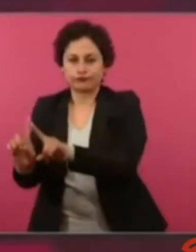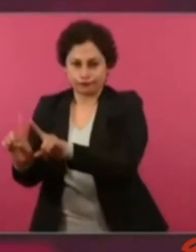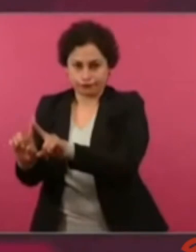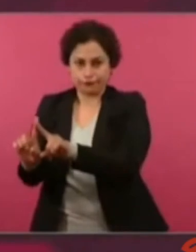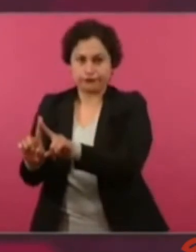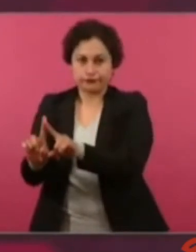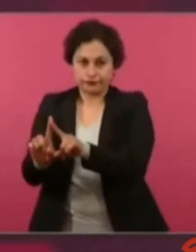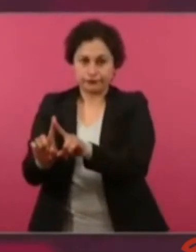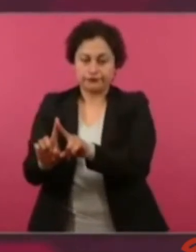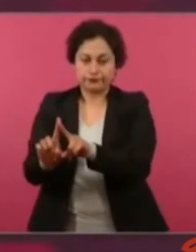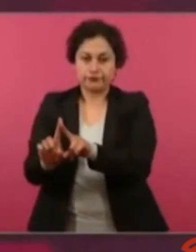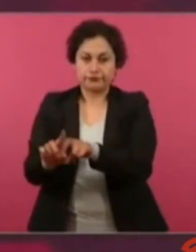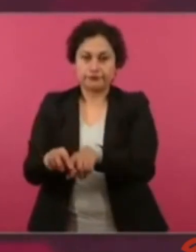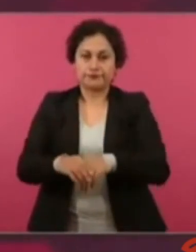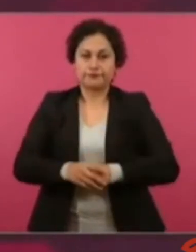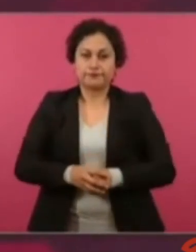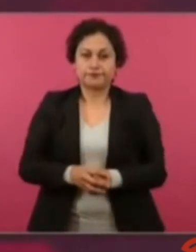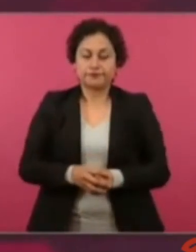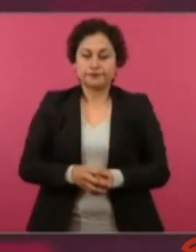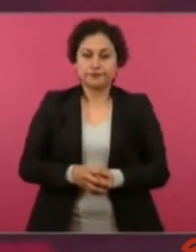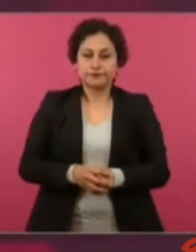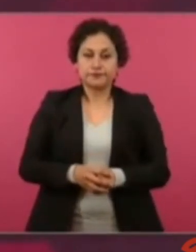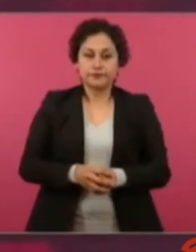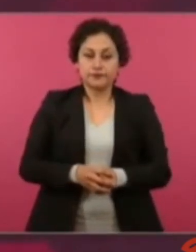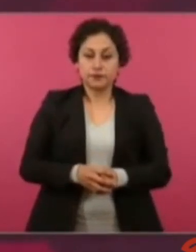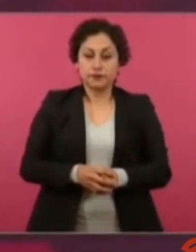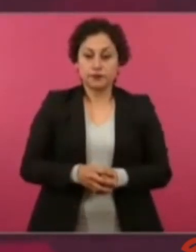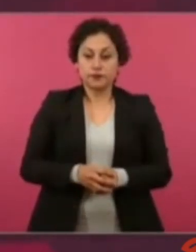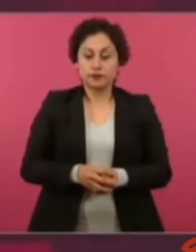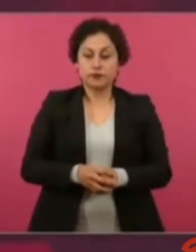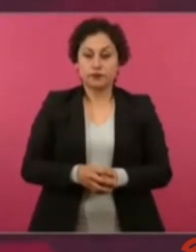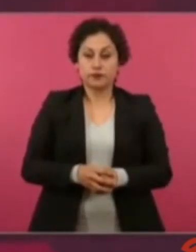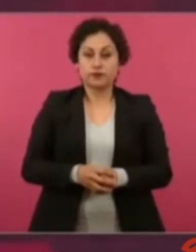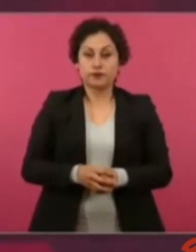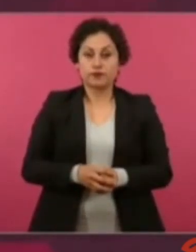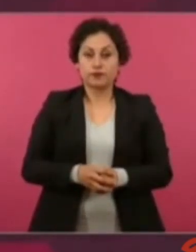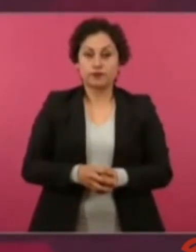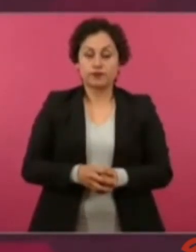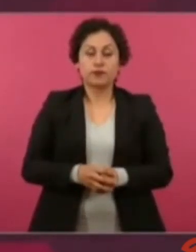Los que bajan la orden